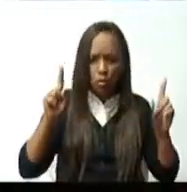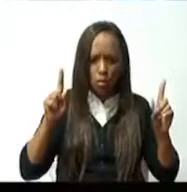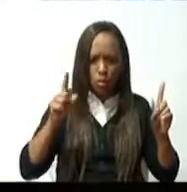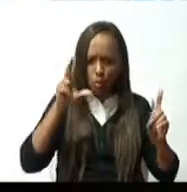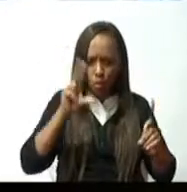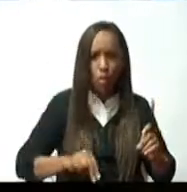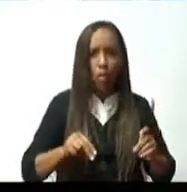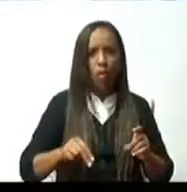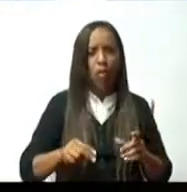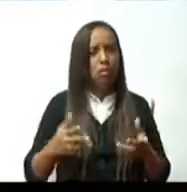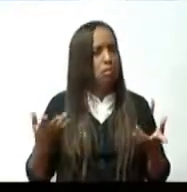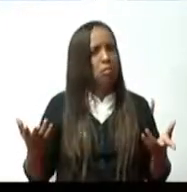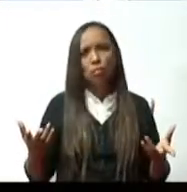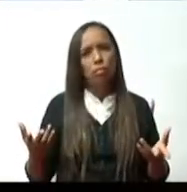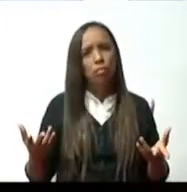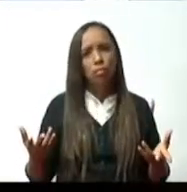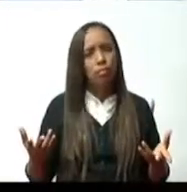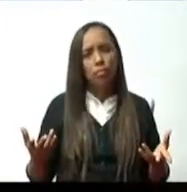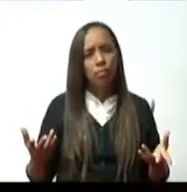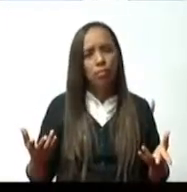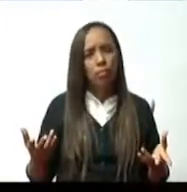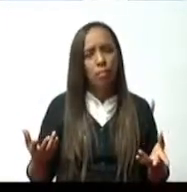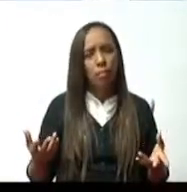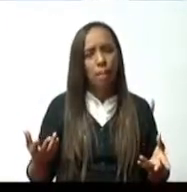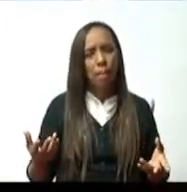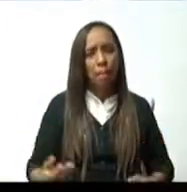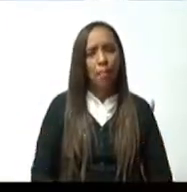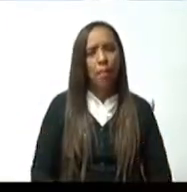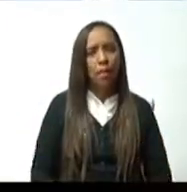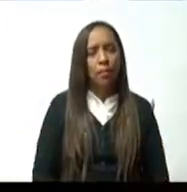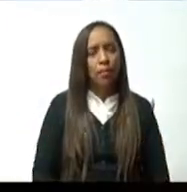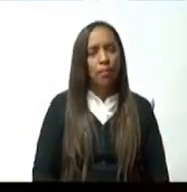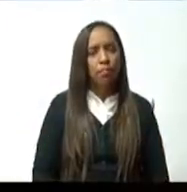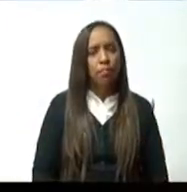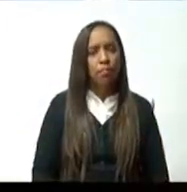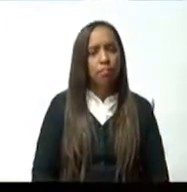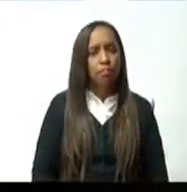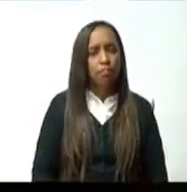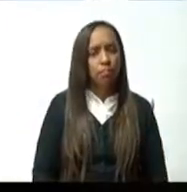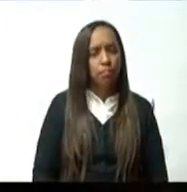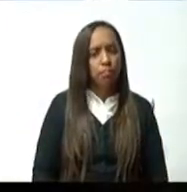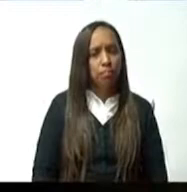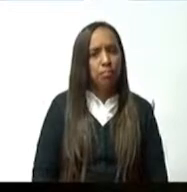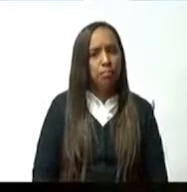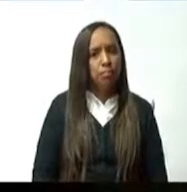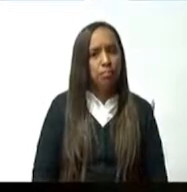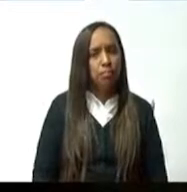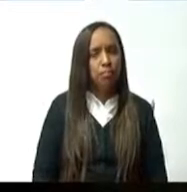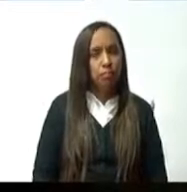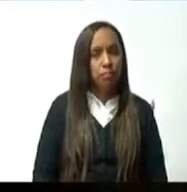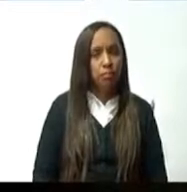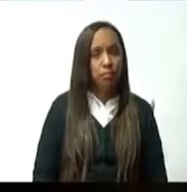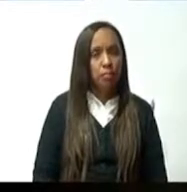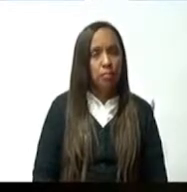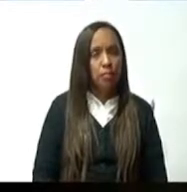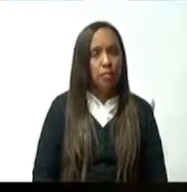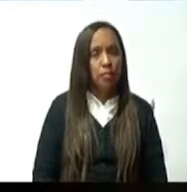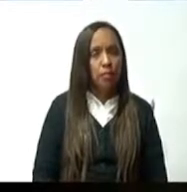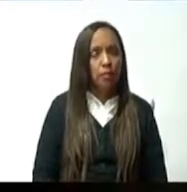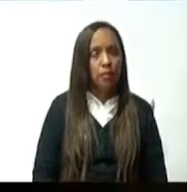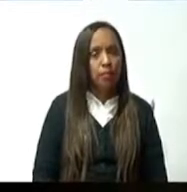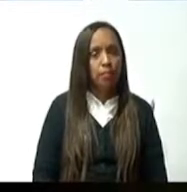archivos personales toda esta documentación de esta coyuntura. Y termino, presidente, reiterando